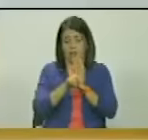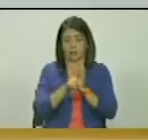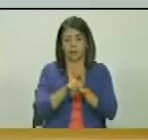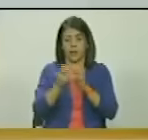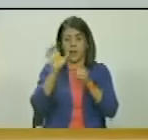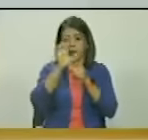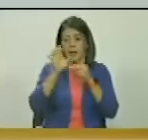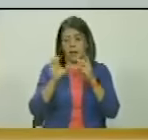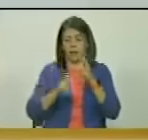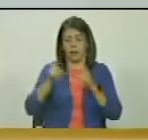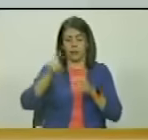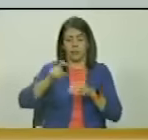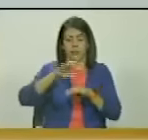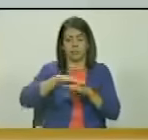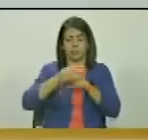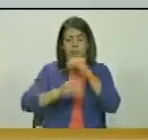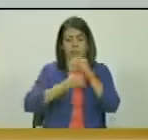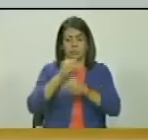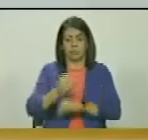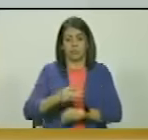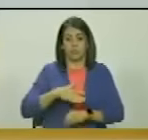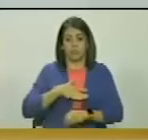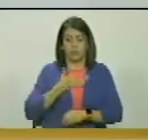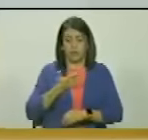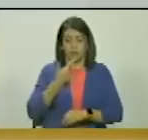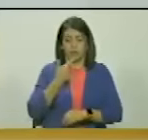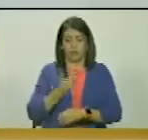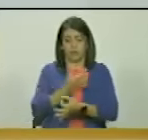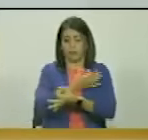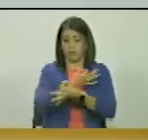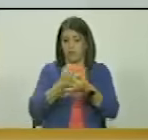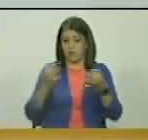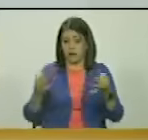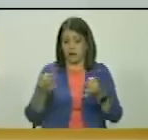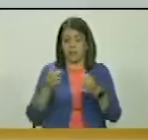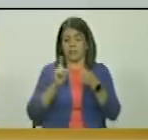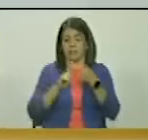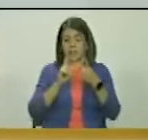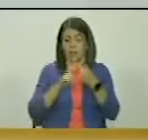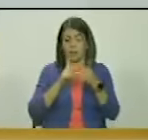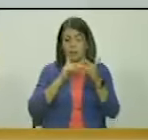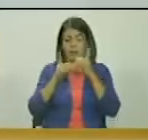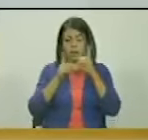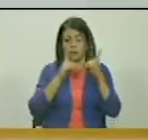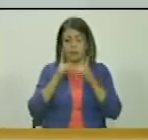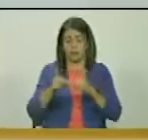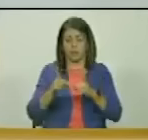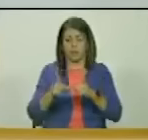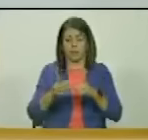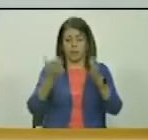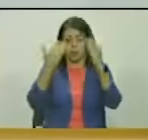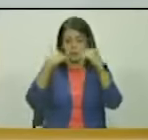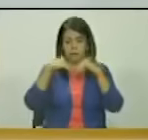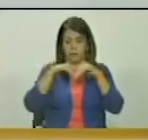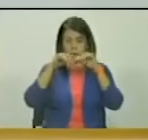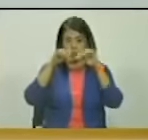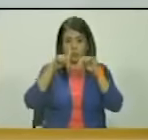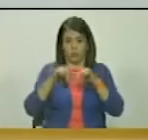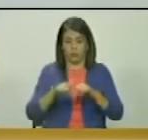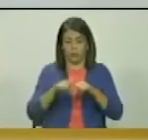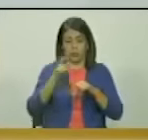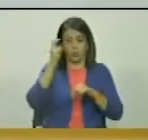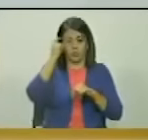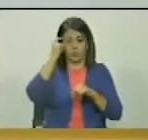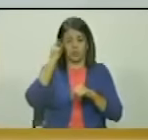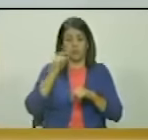los elementos necesarios a los efectos de que podamos dar una fructífera segunda discusión. Siguiente punto del